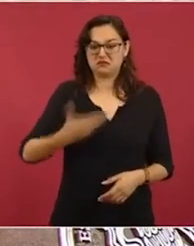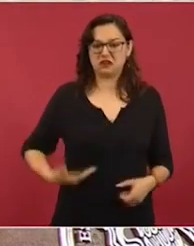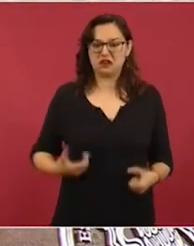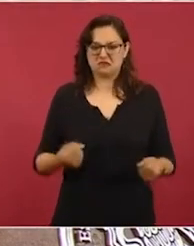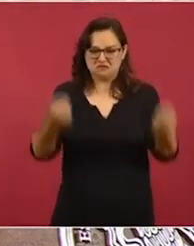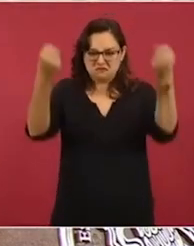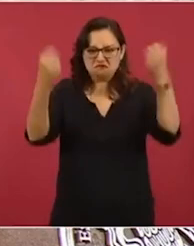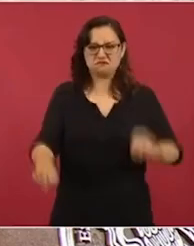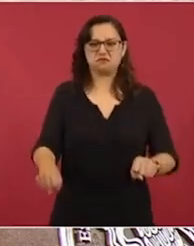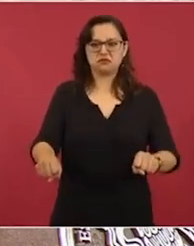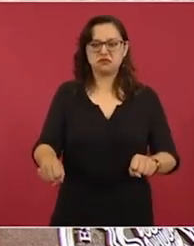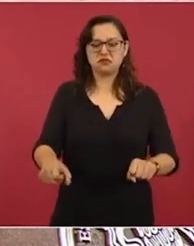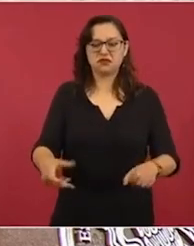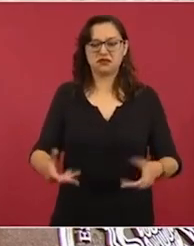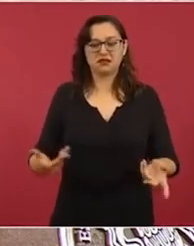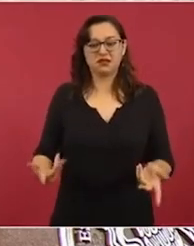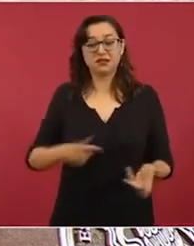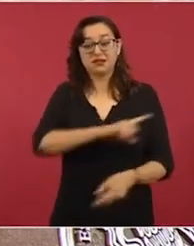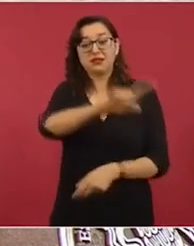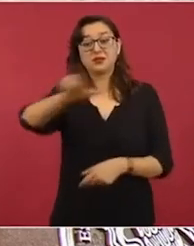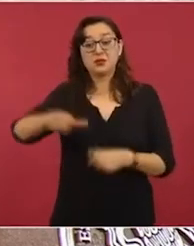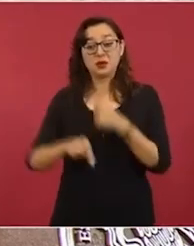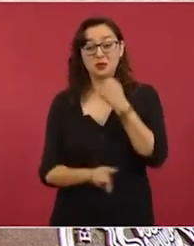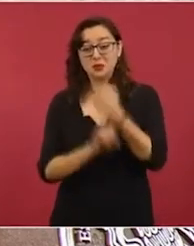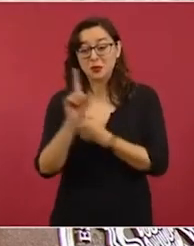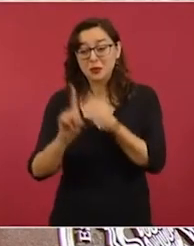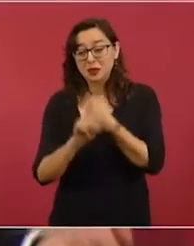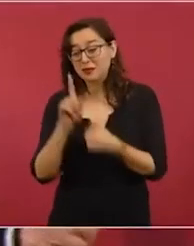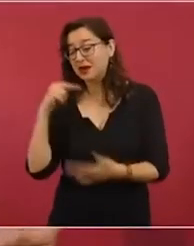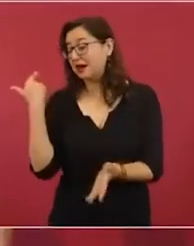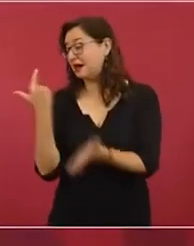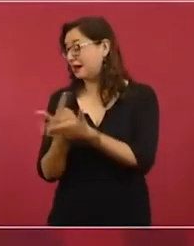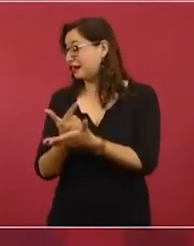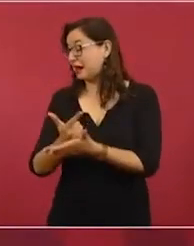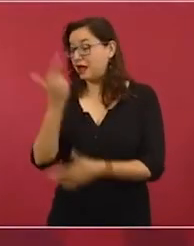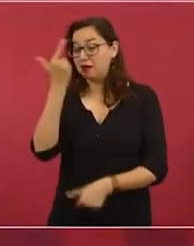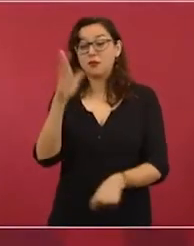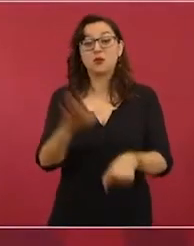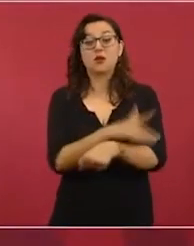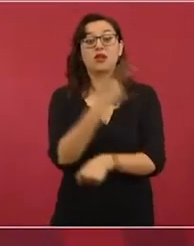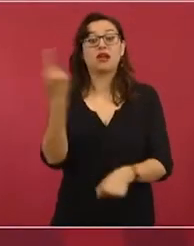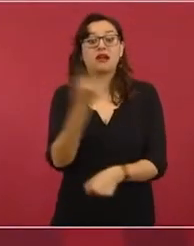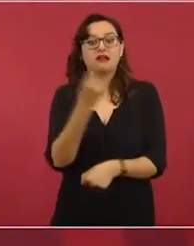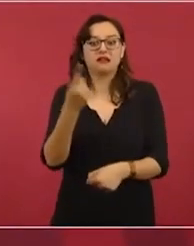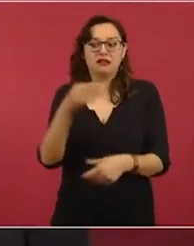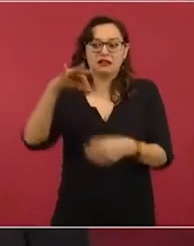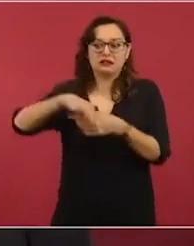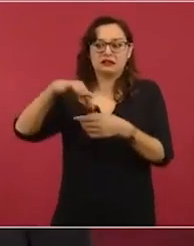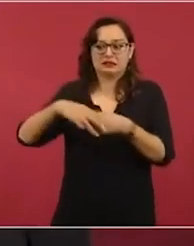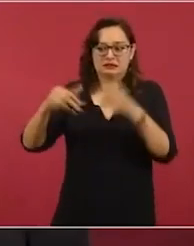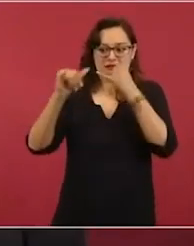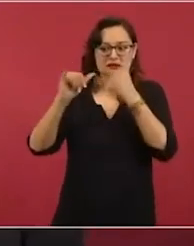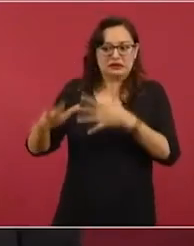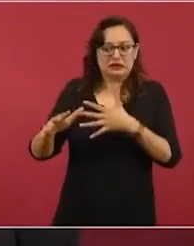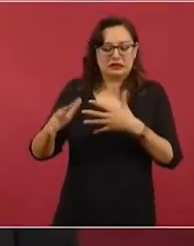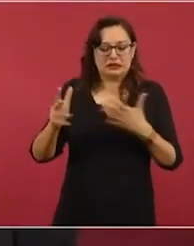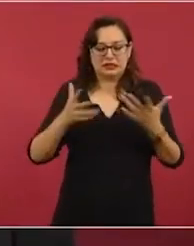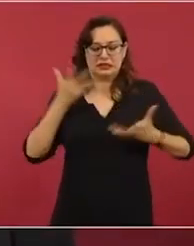Para legitimarse después de que se robaron la elección declara la guerra